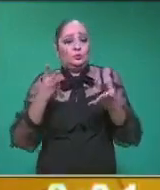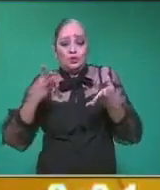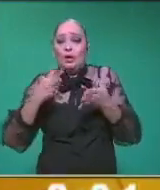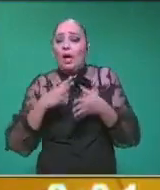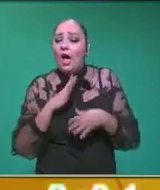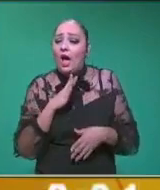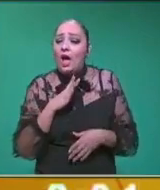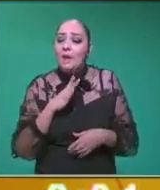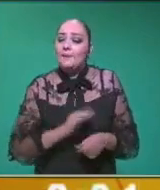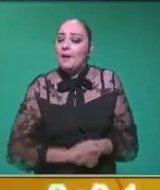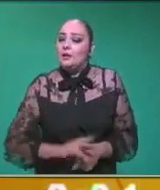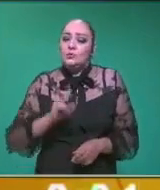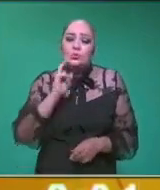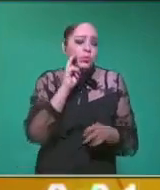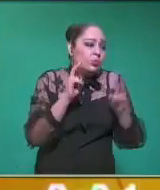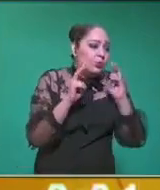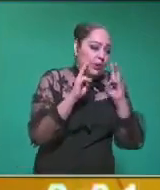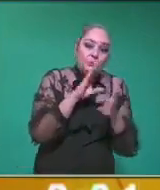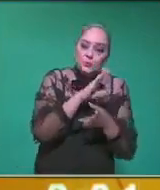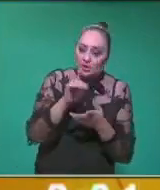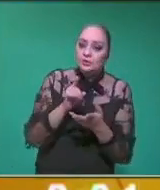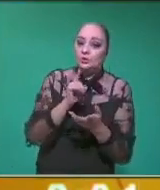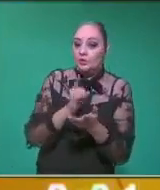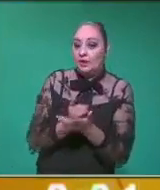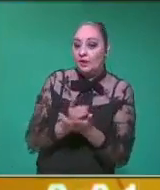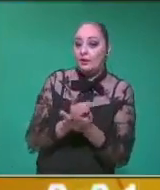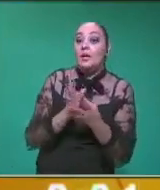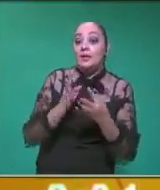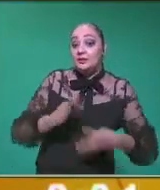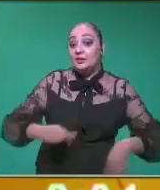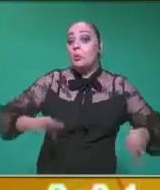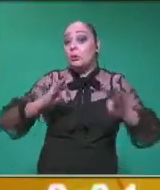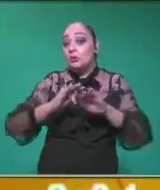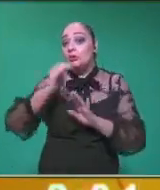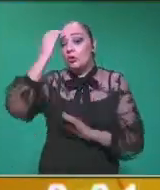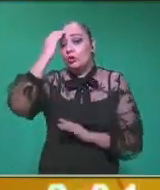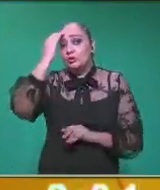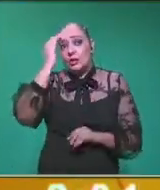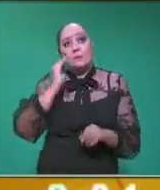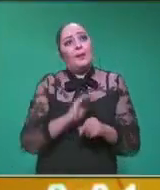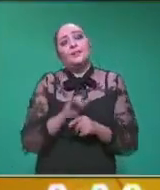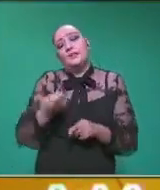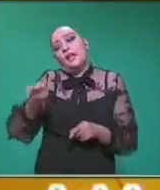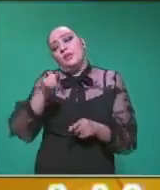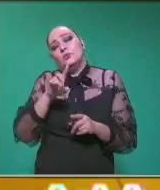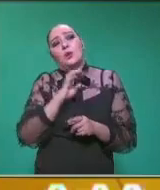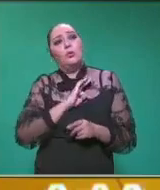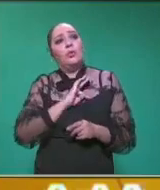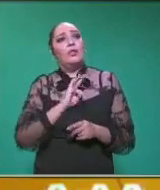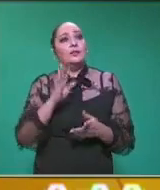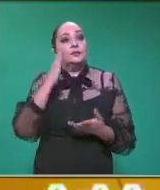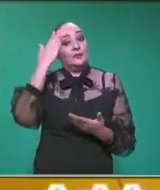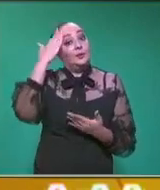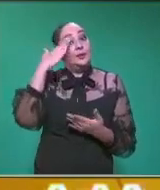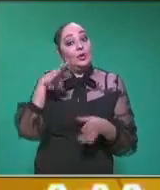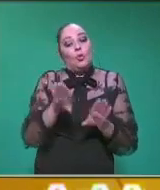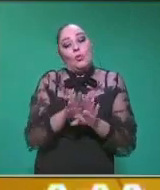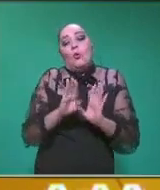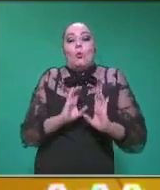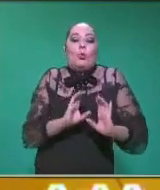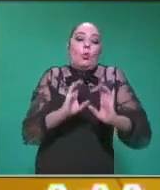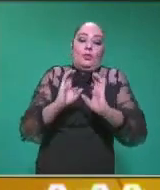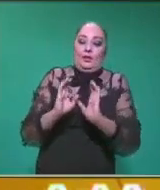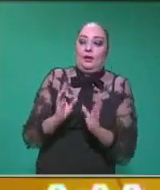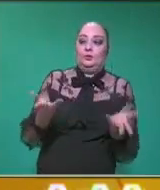cada vez es más común verlas en la ciudad. Entonces es muy importante conocer un poquito más de ellas para que podamos saber cómo cuidarlos correctamente.